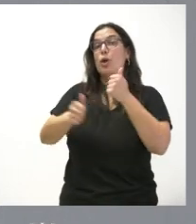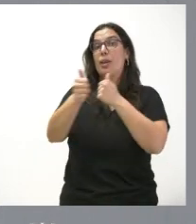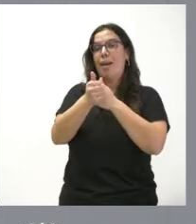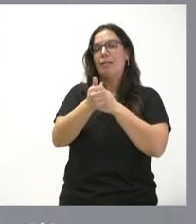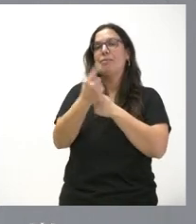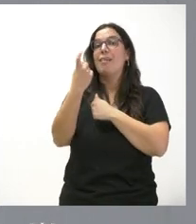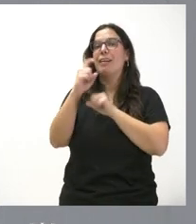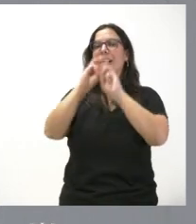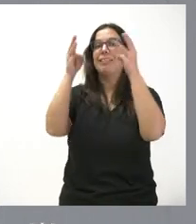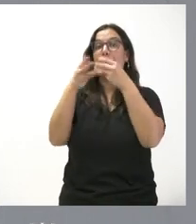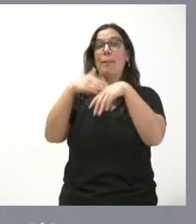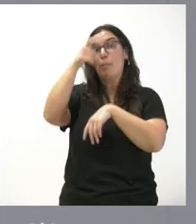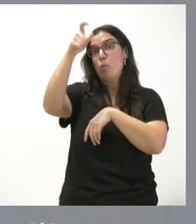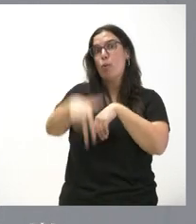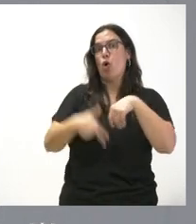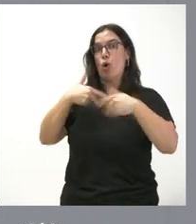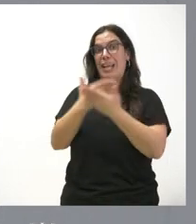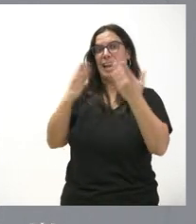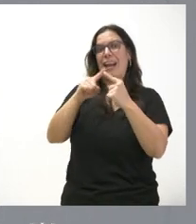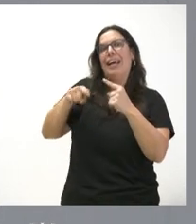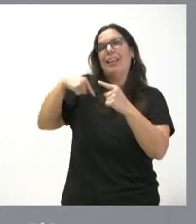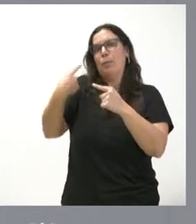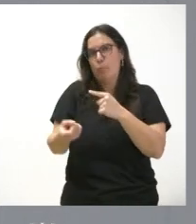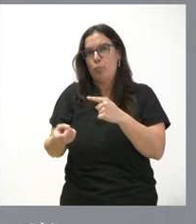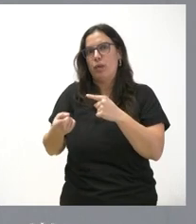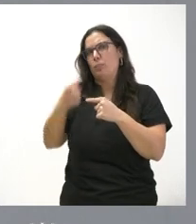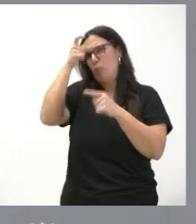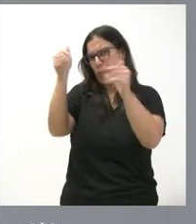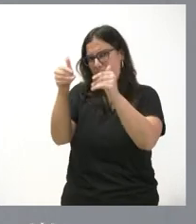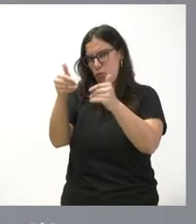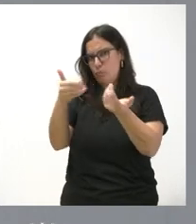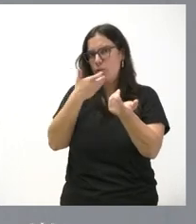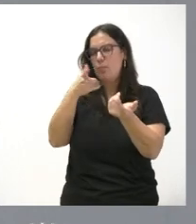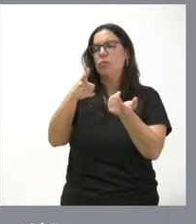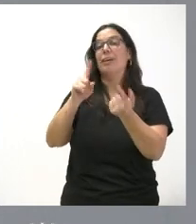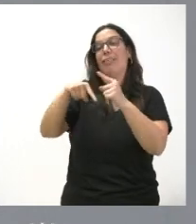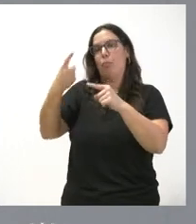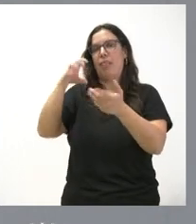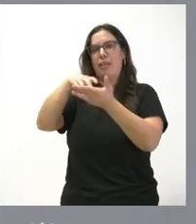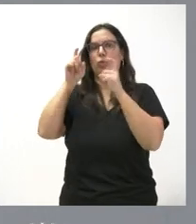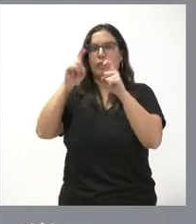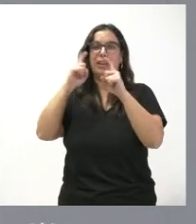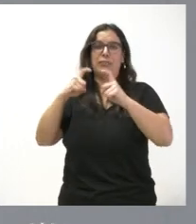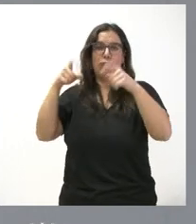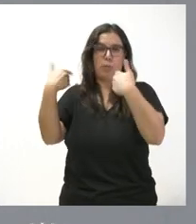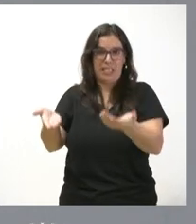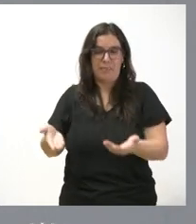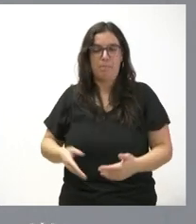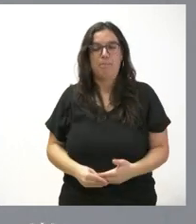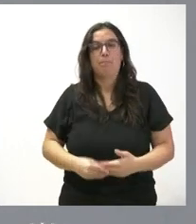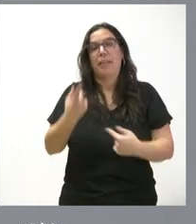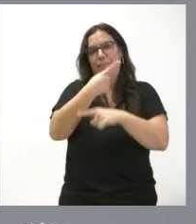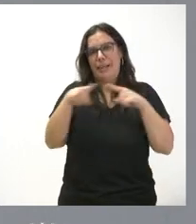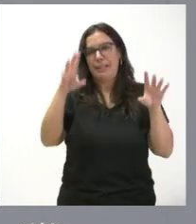conexión de alta capacidad a la entidad local o al municipio donde estaba este centro educativo con lo cual el esfuerzo ha sido mayor no es lo mismo